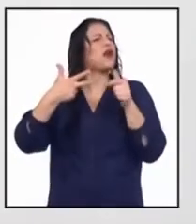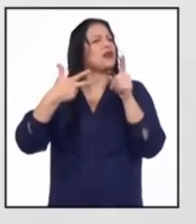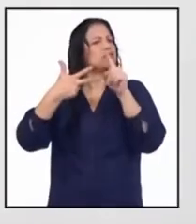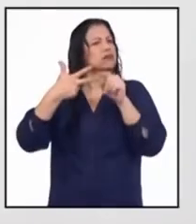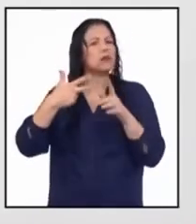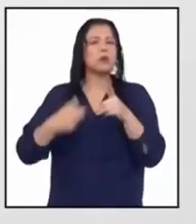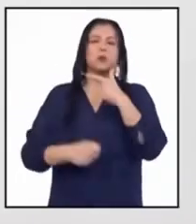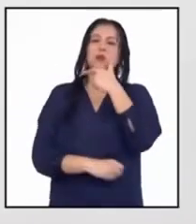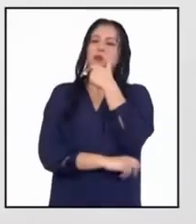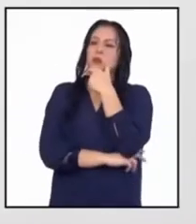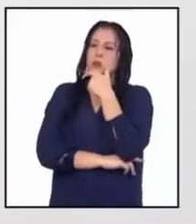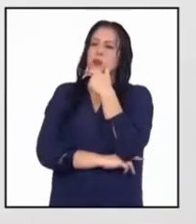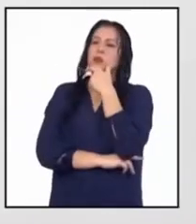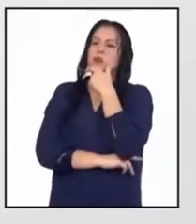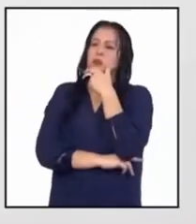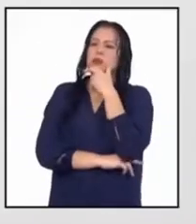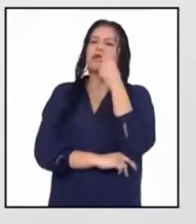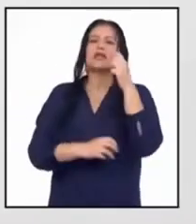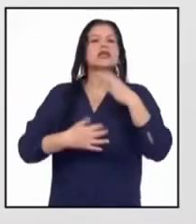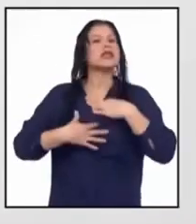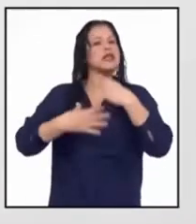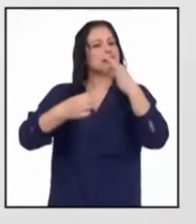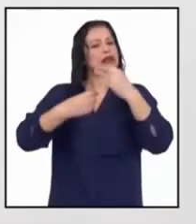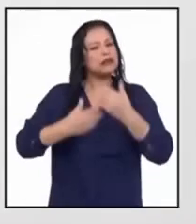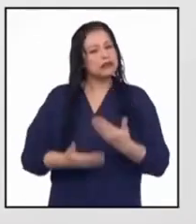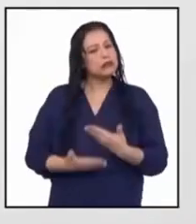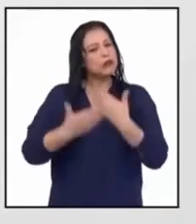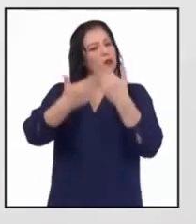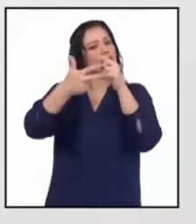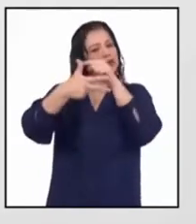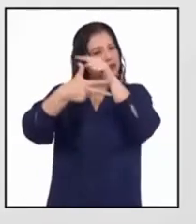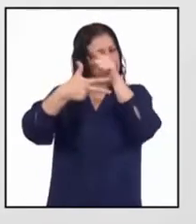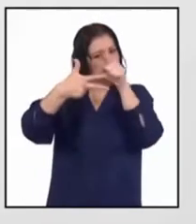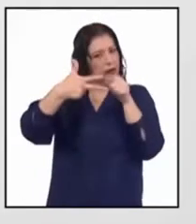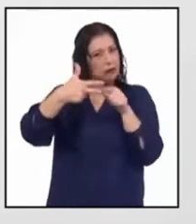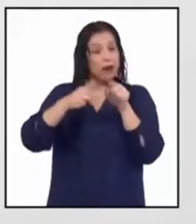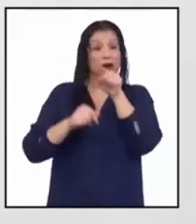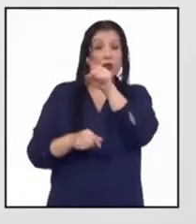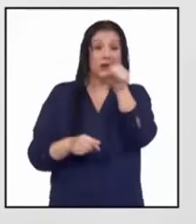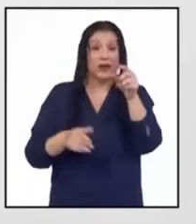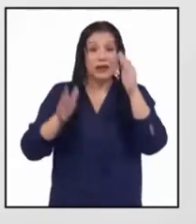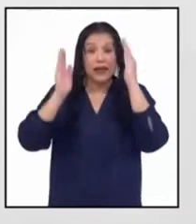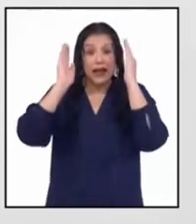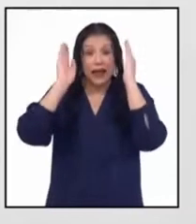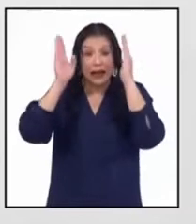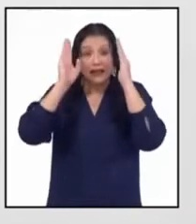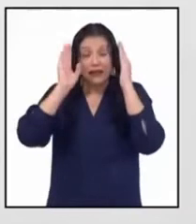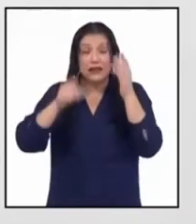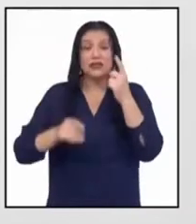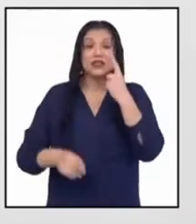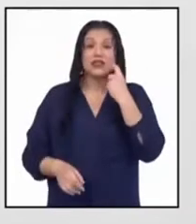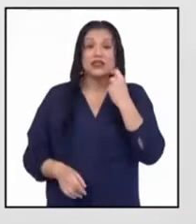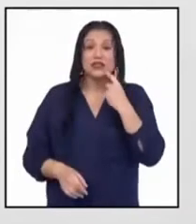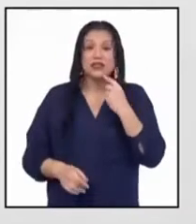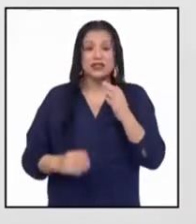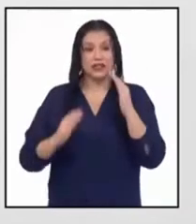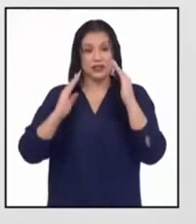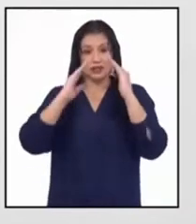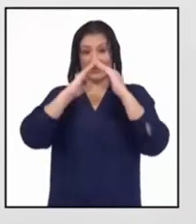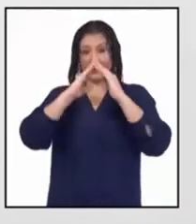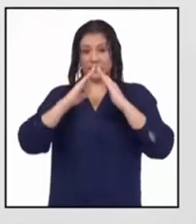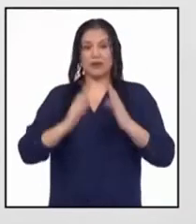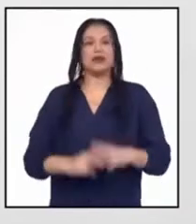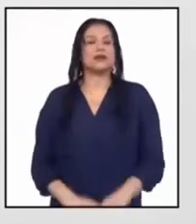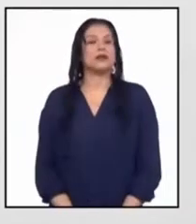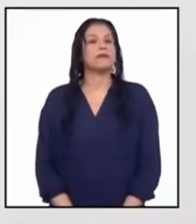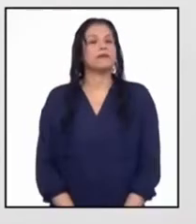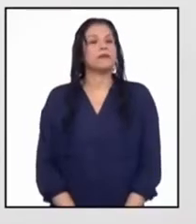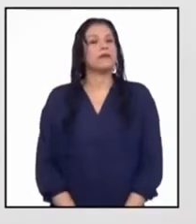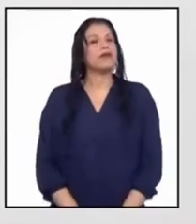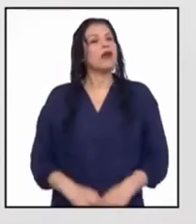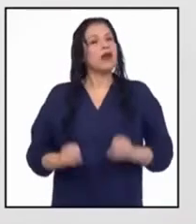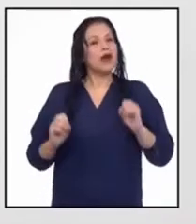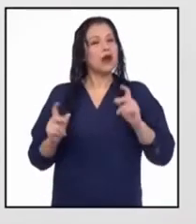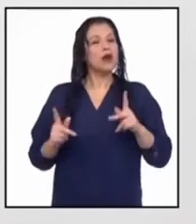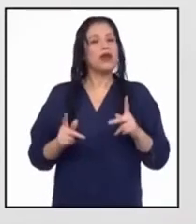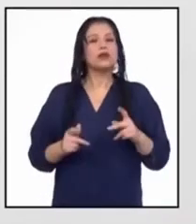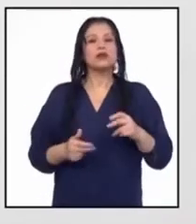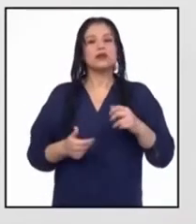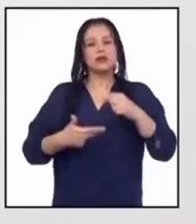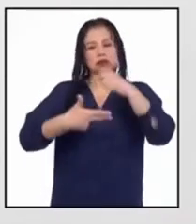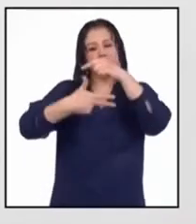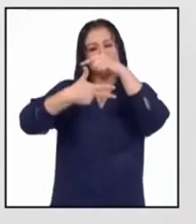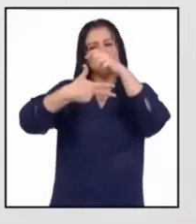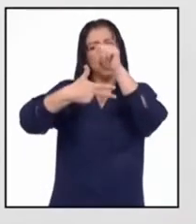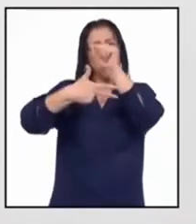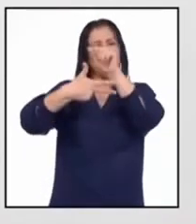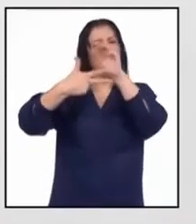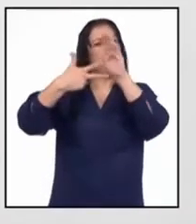Interesantes propuestas, Stephanie. Atentas, todas y todos en sus casas. Entonces, ¿cuál de